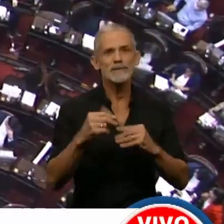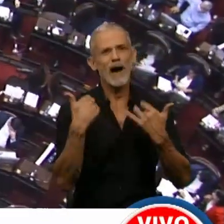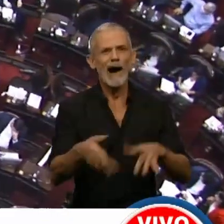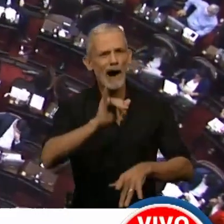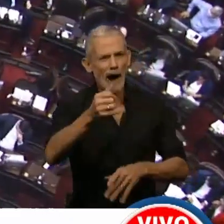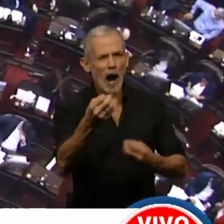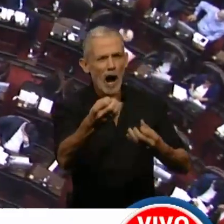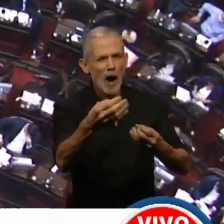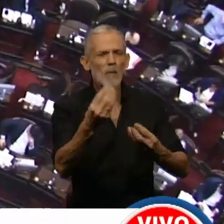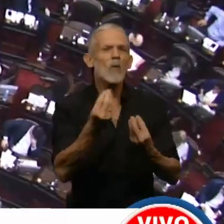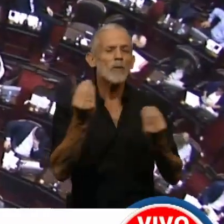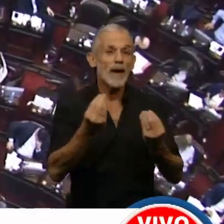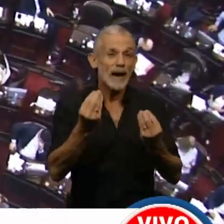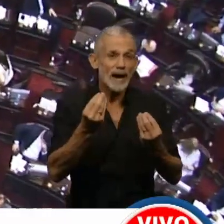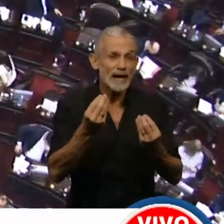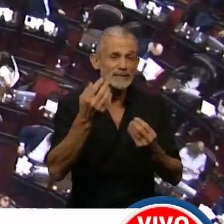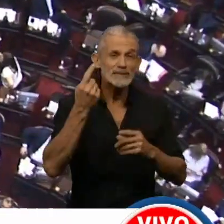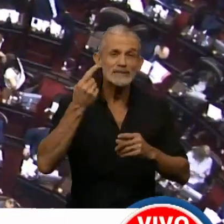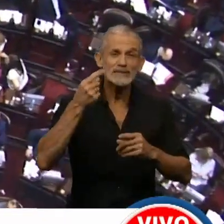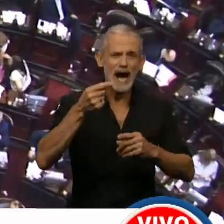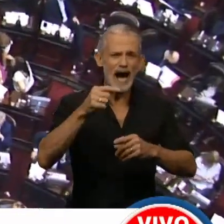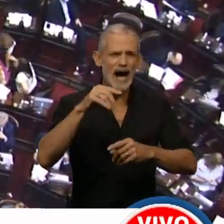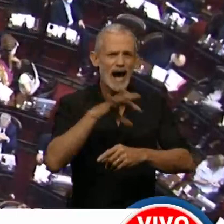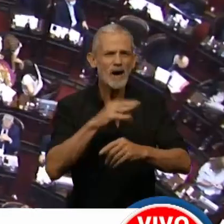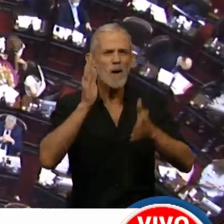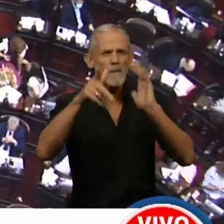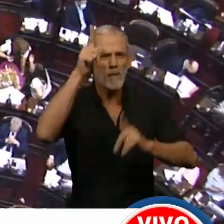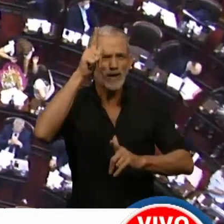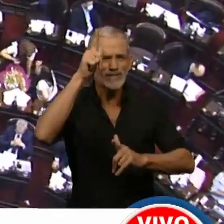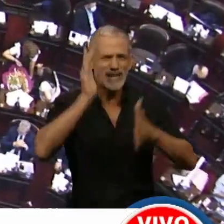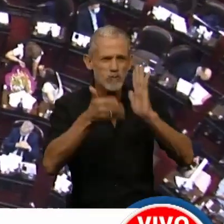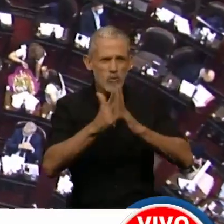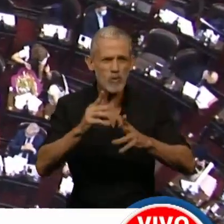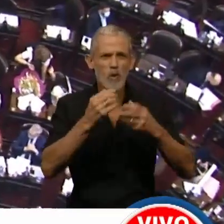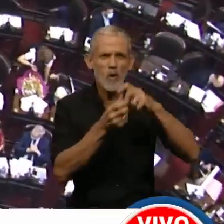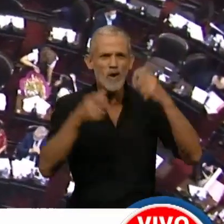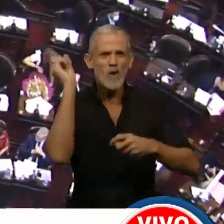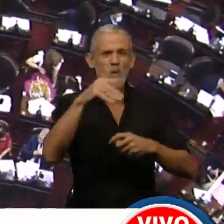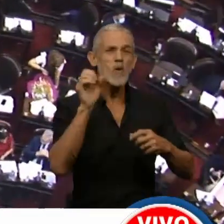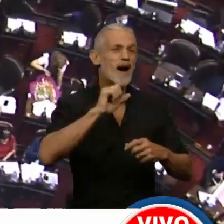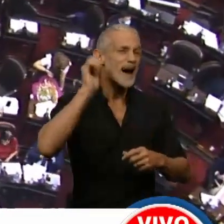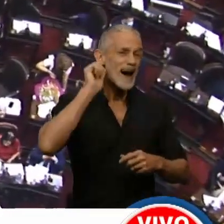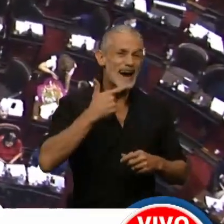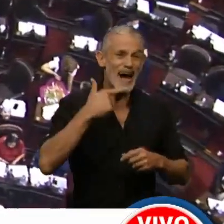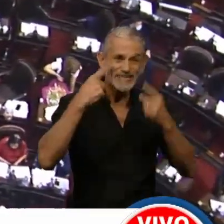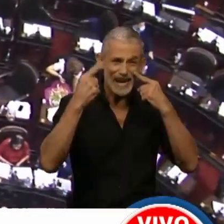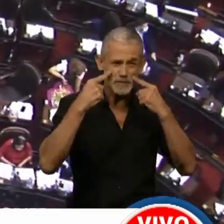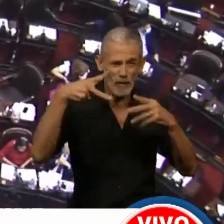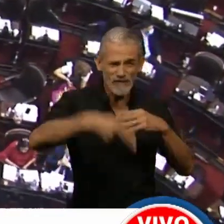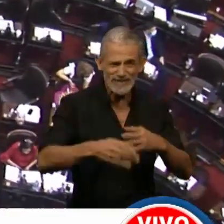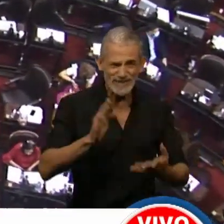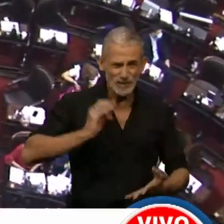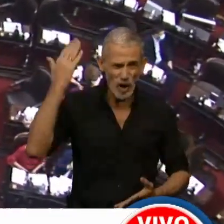la brutal represión como nace el lacrimógeno vencido desde el año 95, presidente. Yo soy un hombre de la